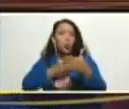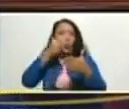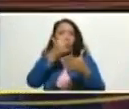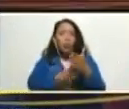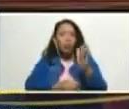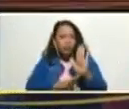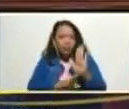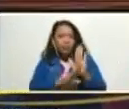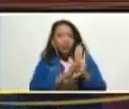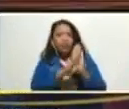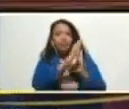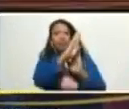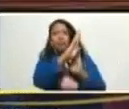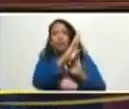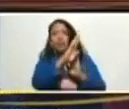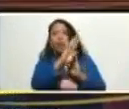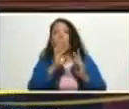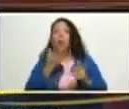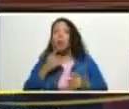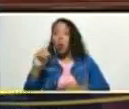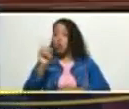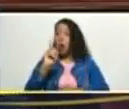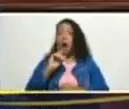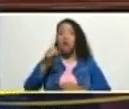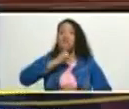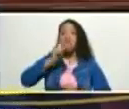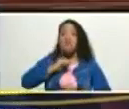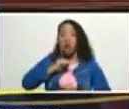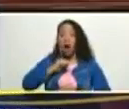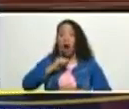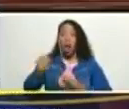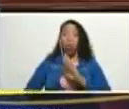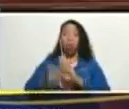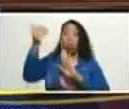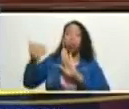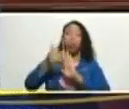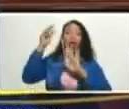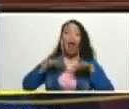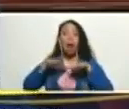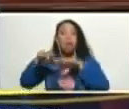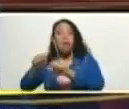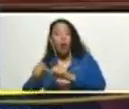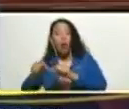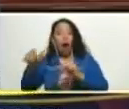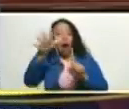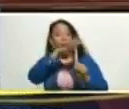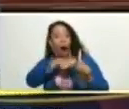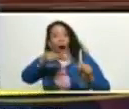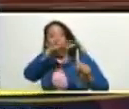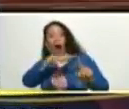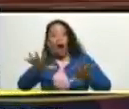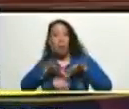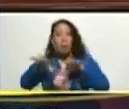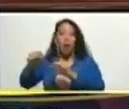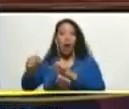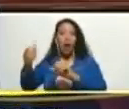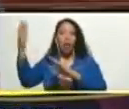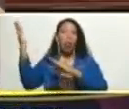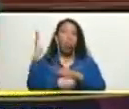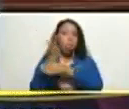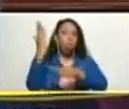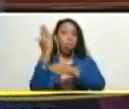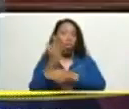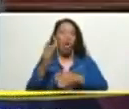si no hubiéramos resistido a las embestidas del imperio a las amenazas del imperio a las sanciones del